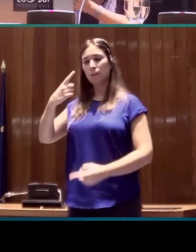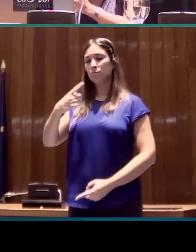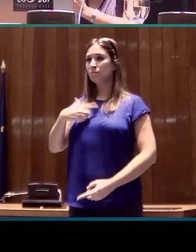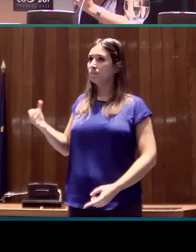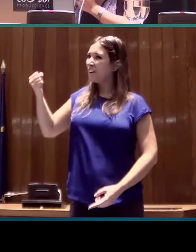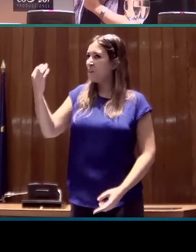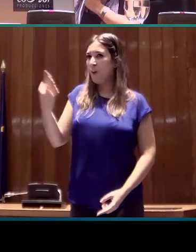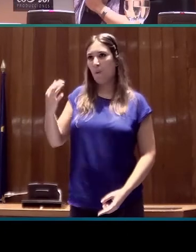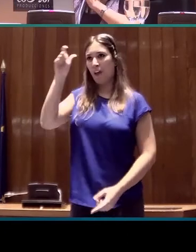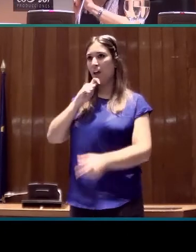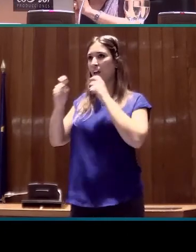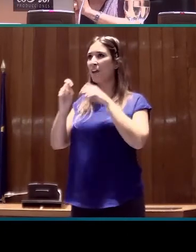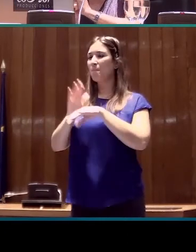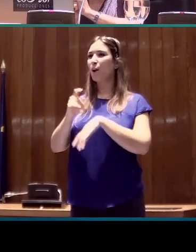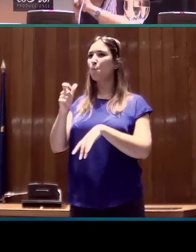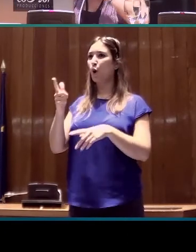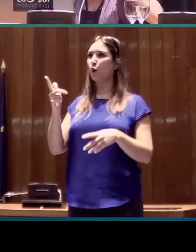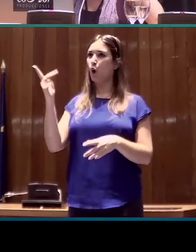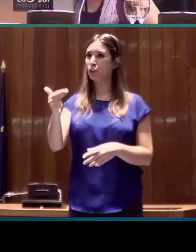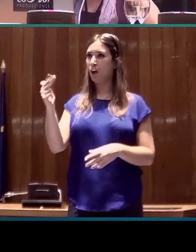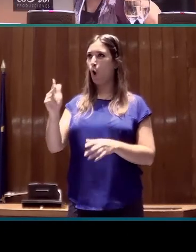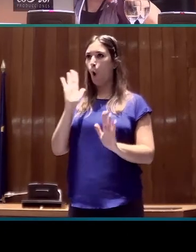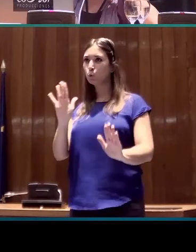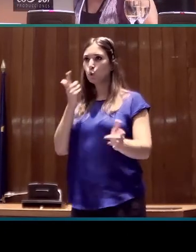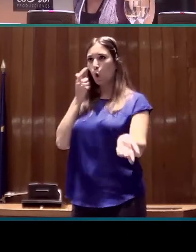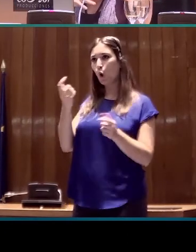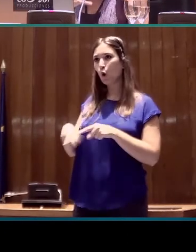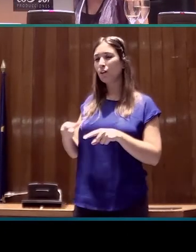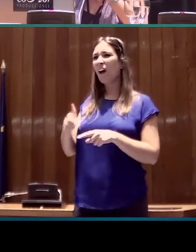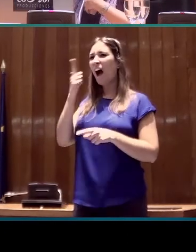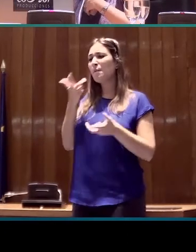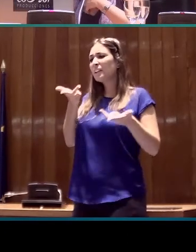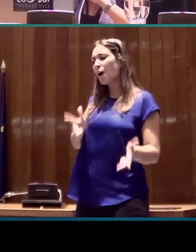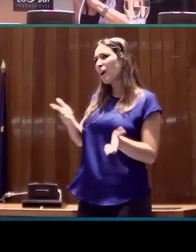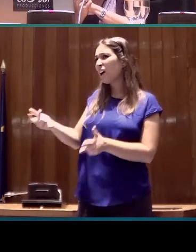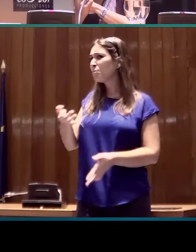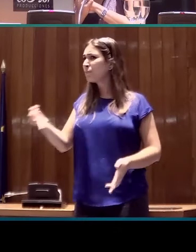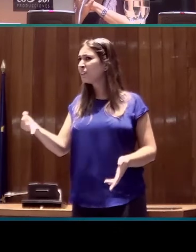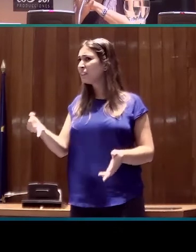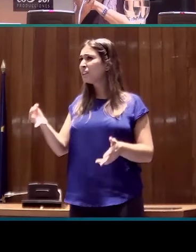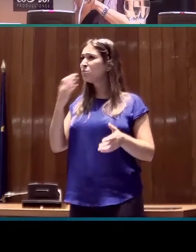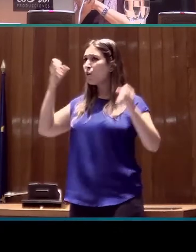fuese interviniendo, si la disposición de las sillas y las cámaras es la correcta.